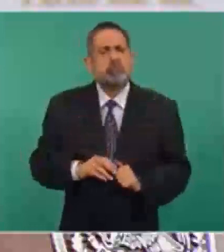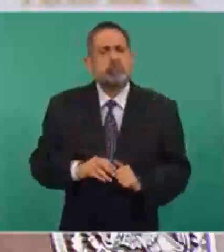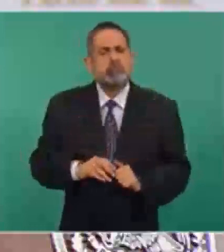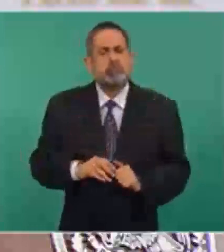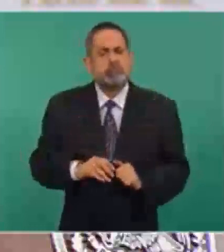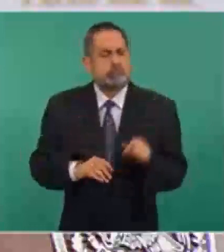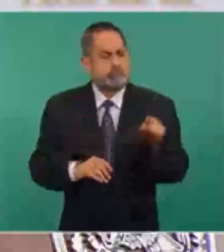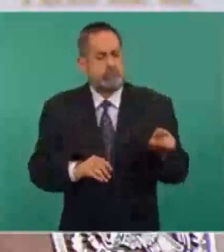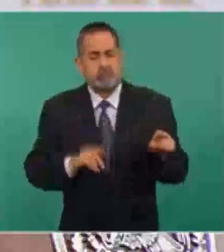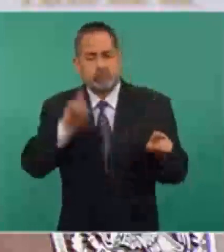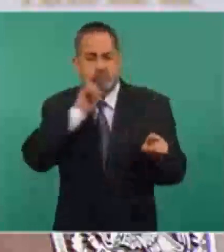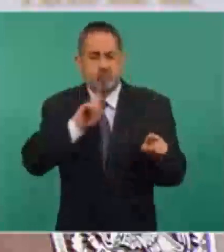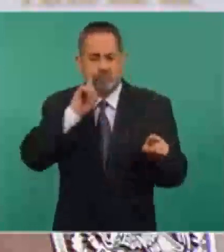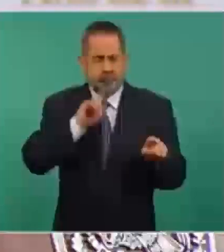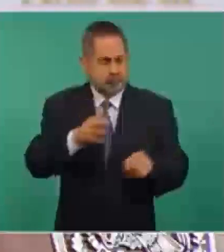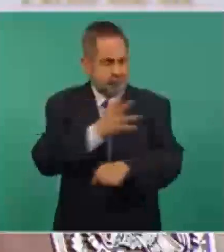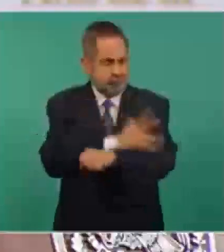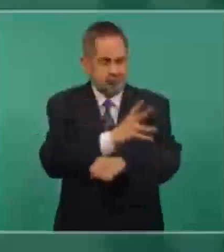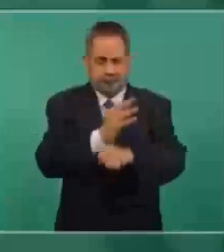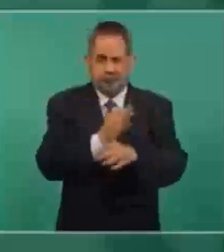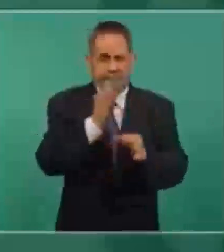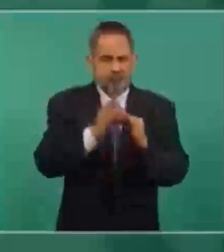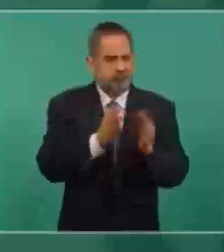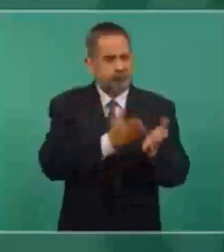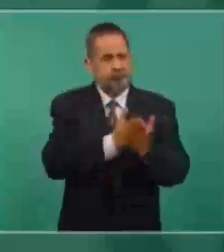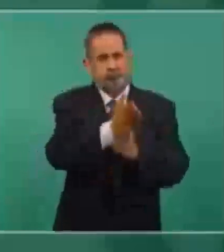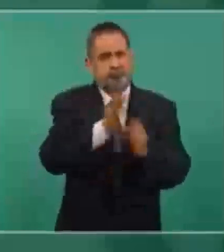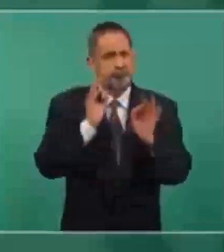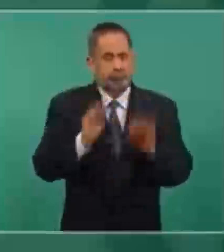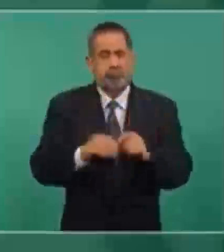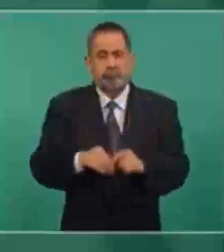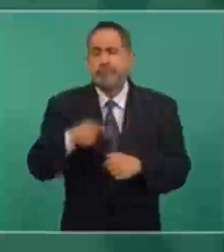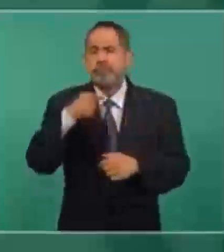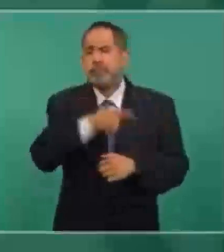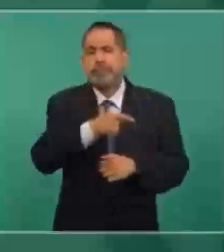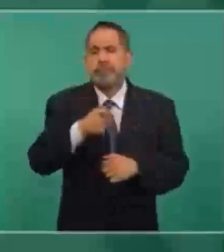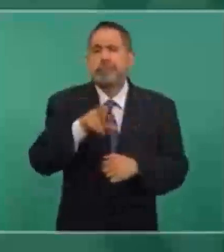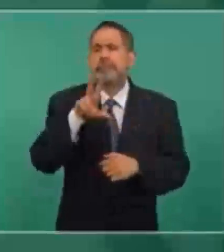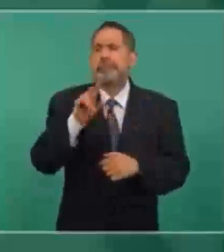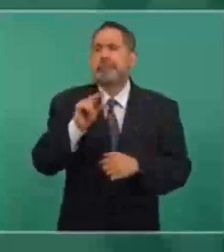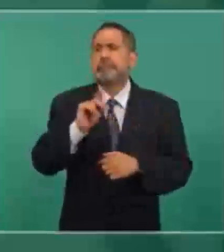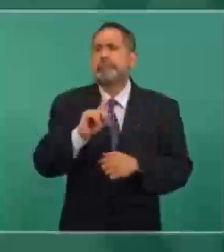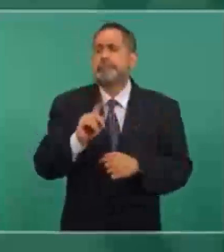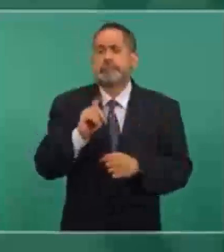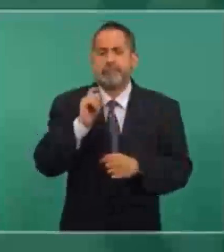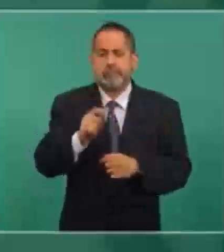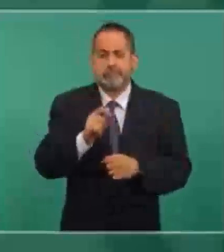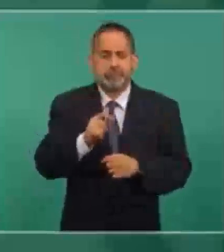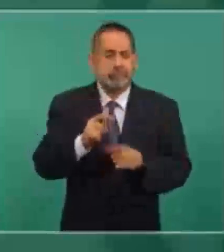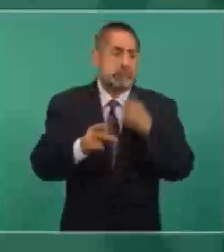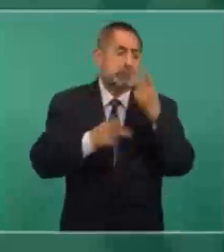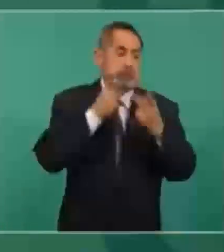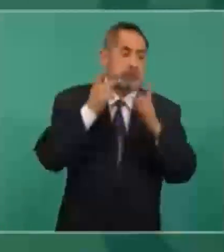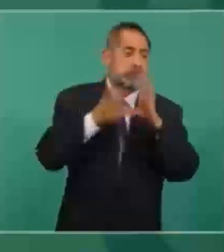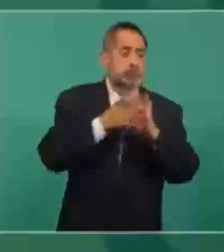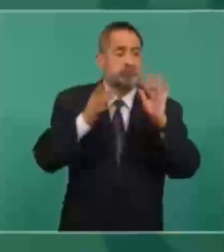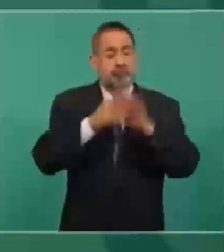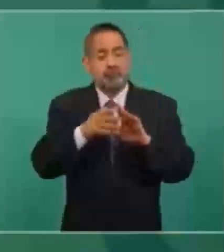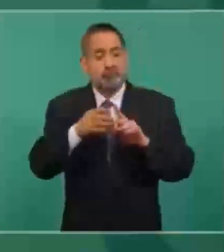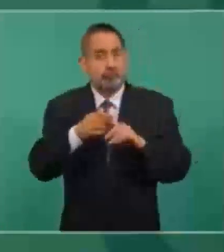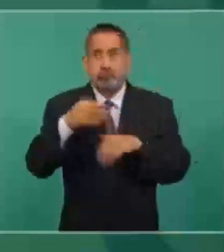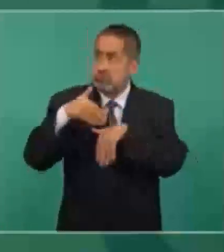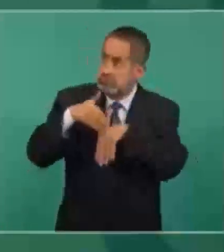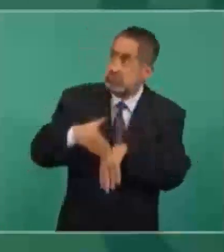una mujer íntegra, no es una tecnócrata que